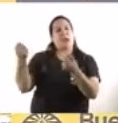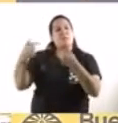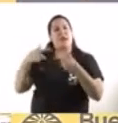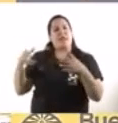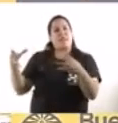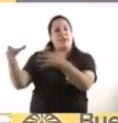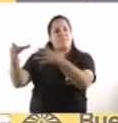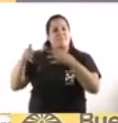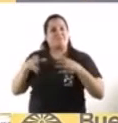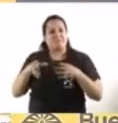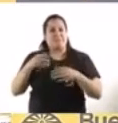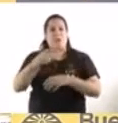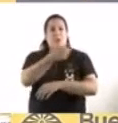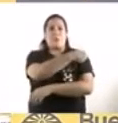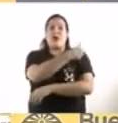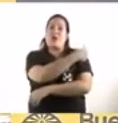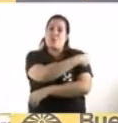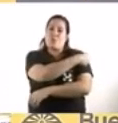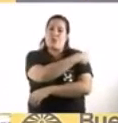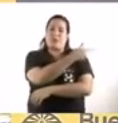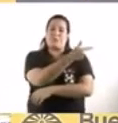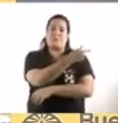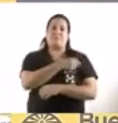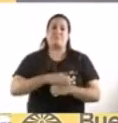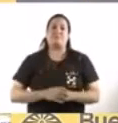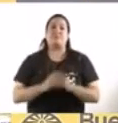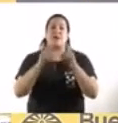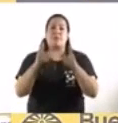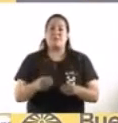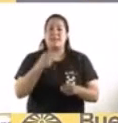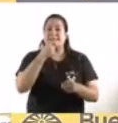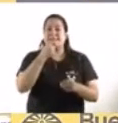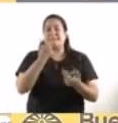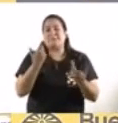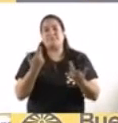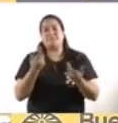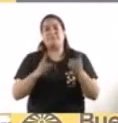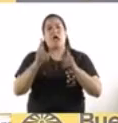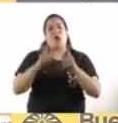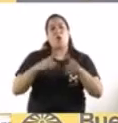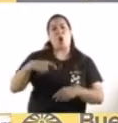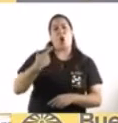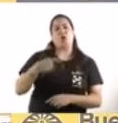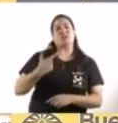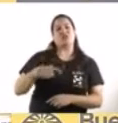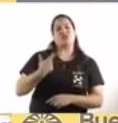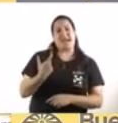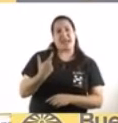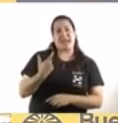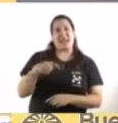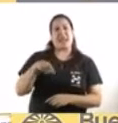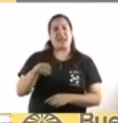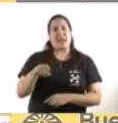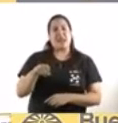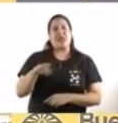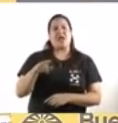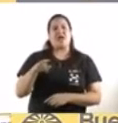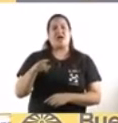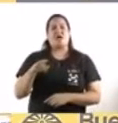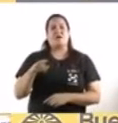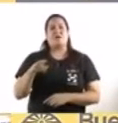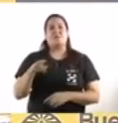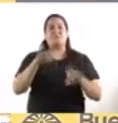También vale aclarar que si son miembros de alguna de las obras sociales que figuran en el sitio de inscripción